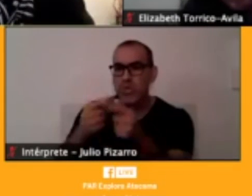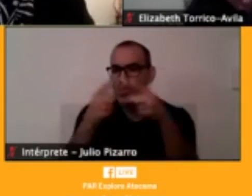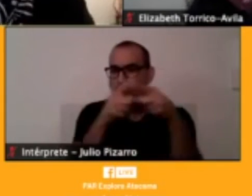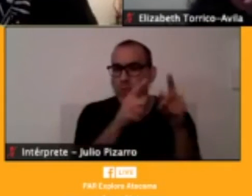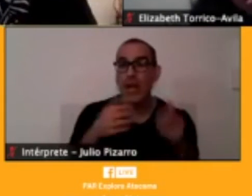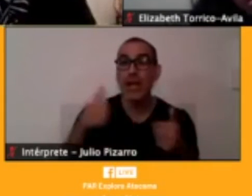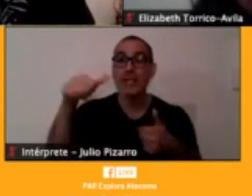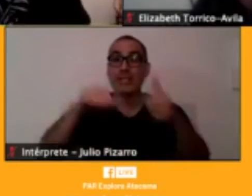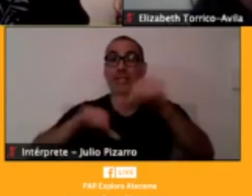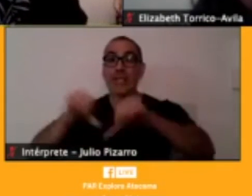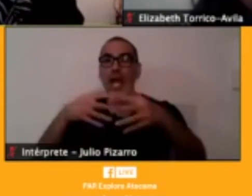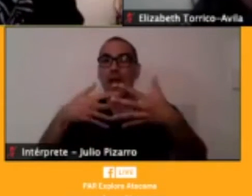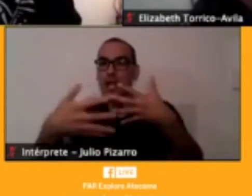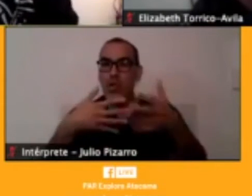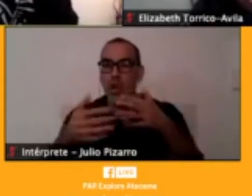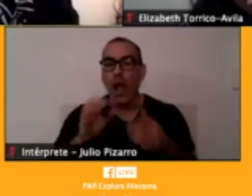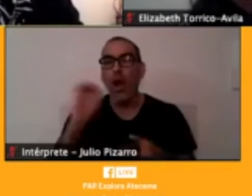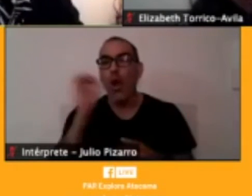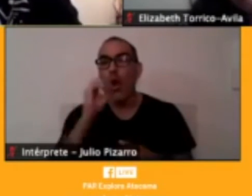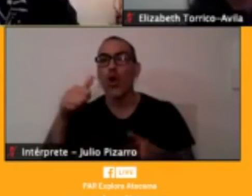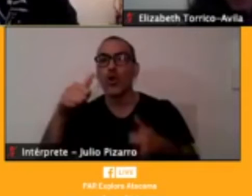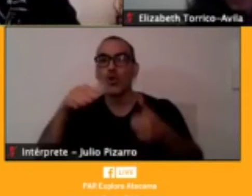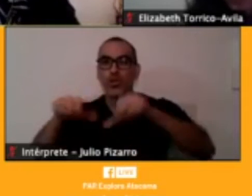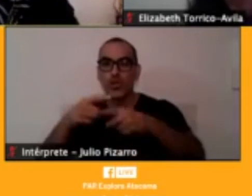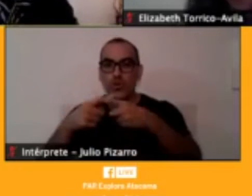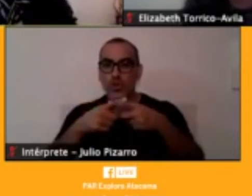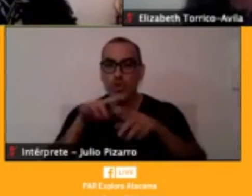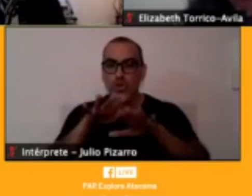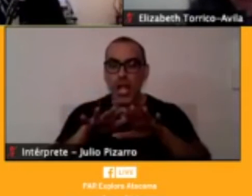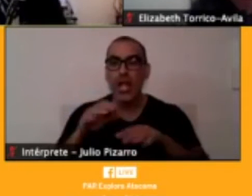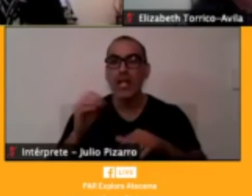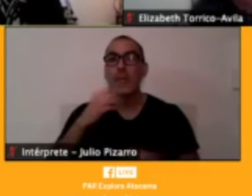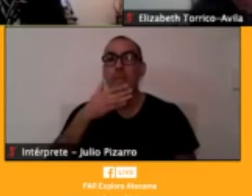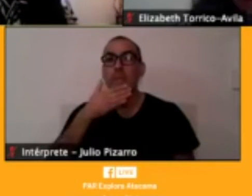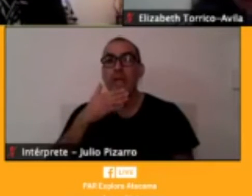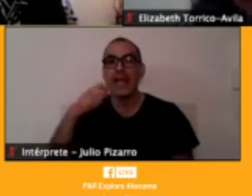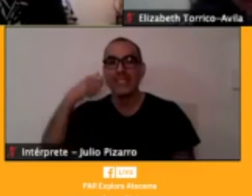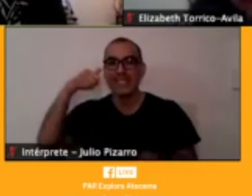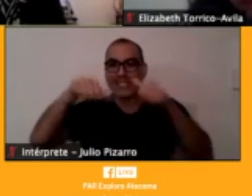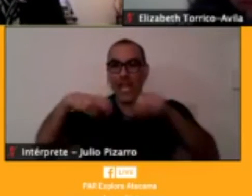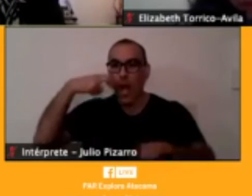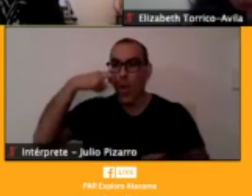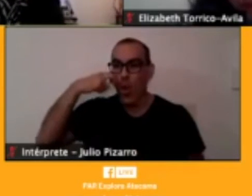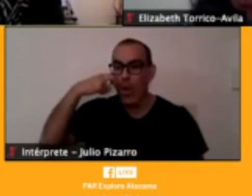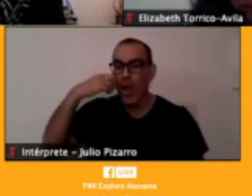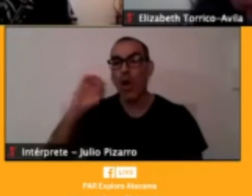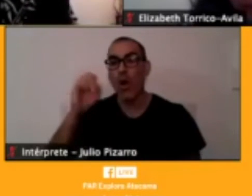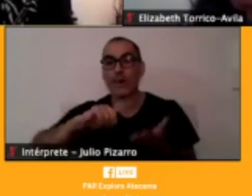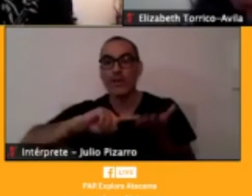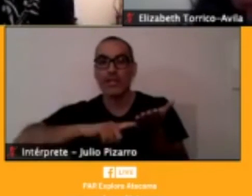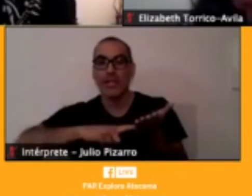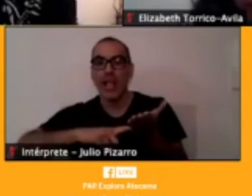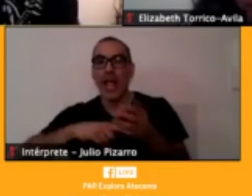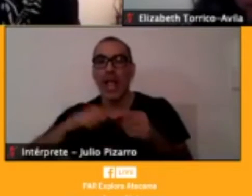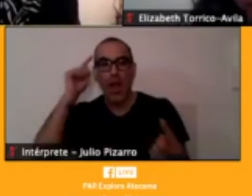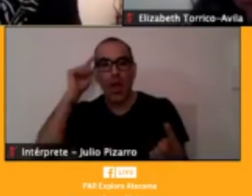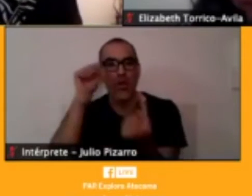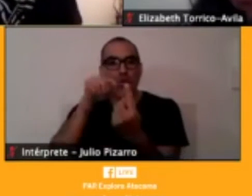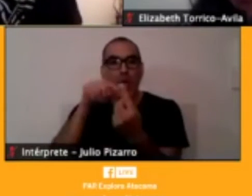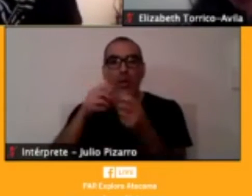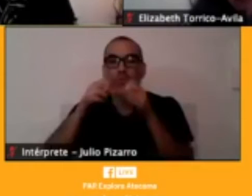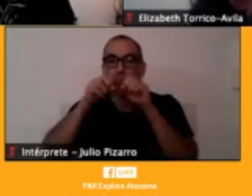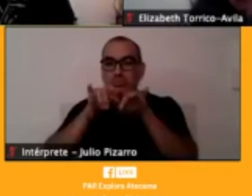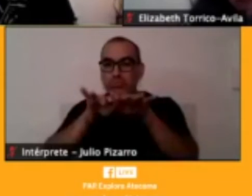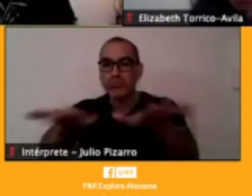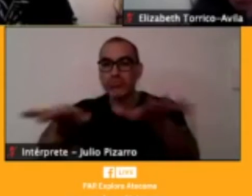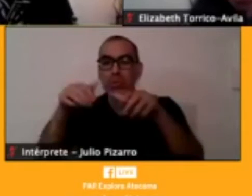sociales, también humanidades y tecnologías, para ir conociendo más, para modernizar el acceso al conocimiento, a las ciencias,